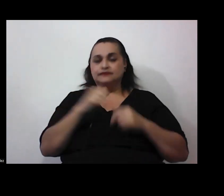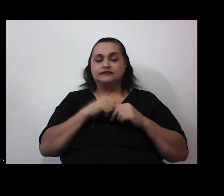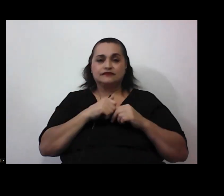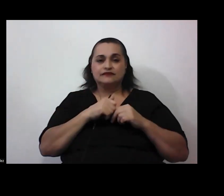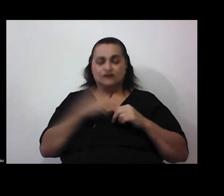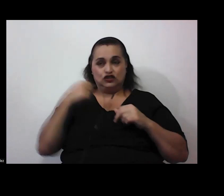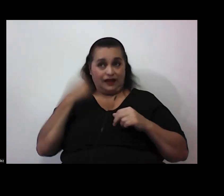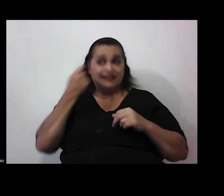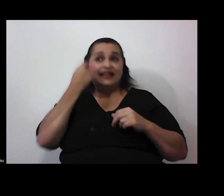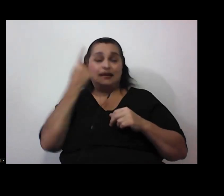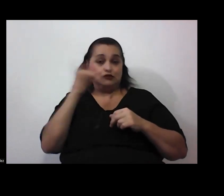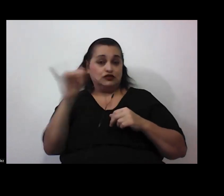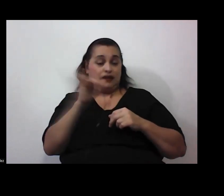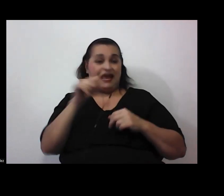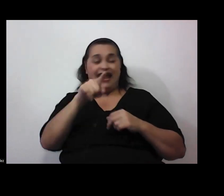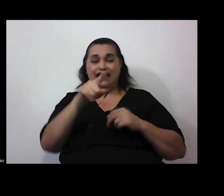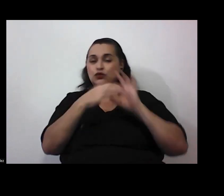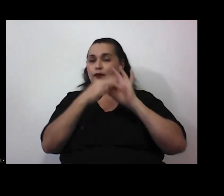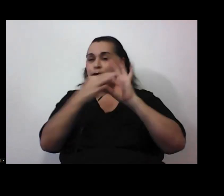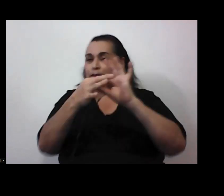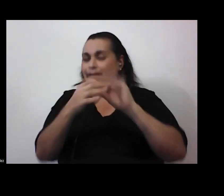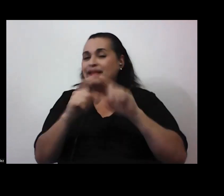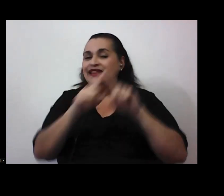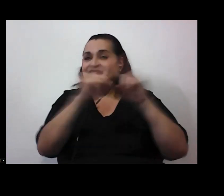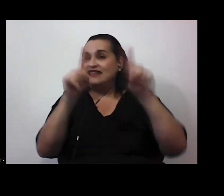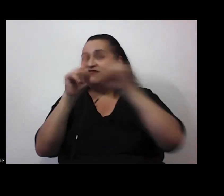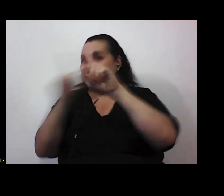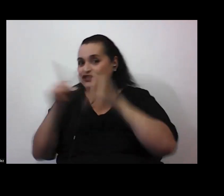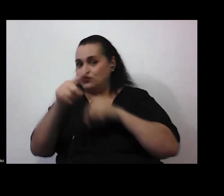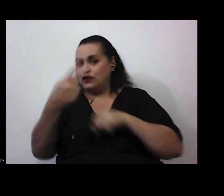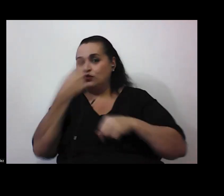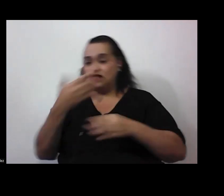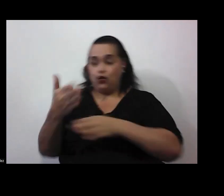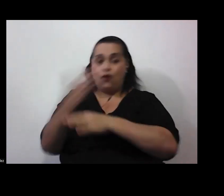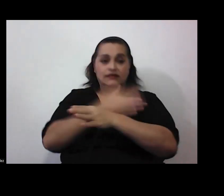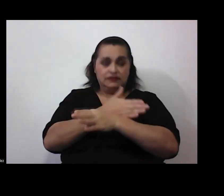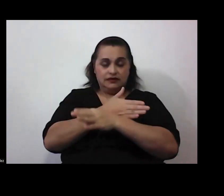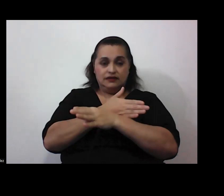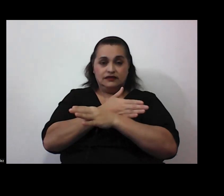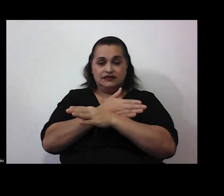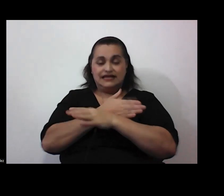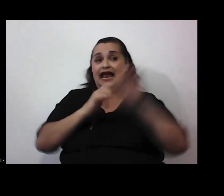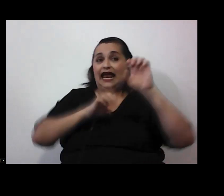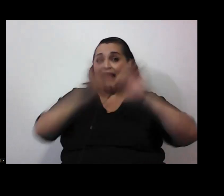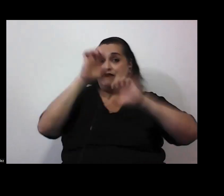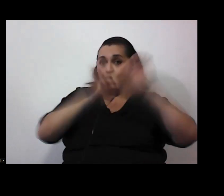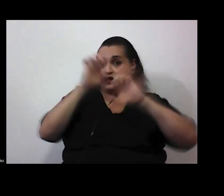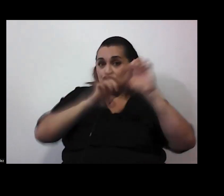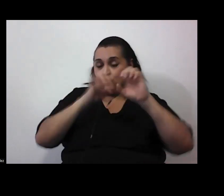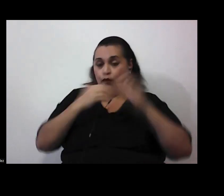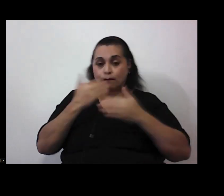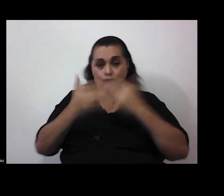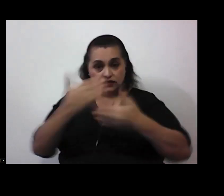entenderíamos también que eso está un poco ligado a la diferencia que usted nos mencionaba antes entre la evaluación propiamente del proceso